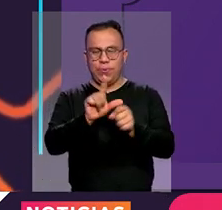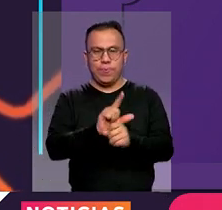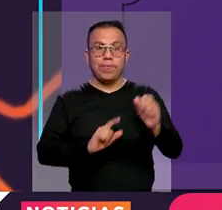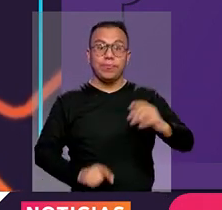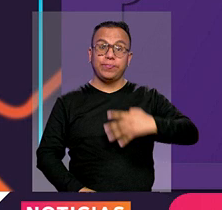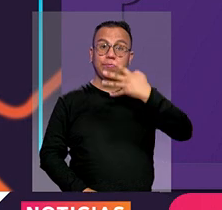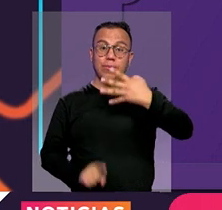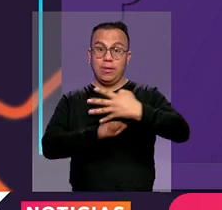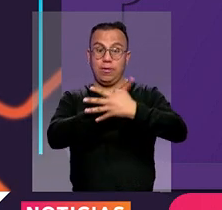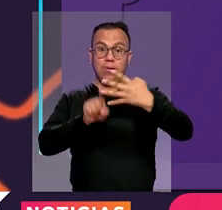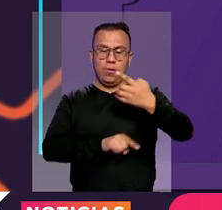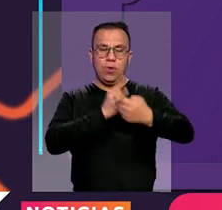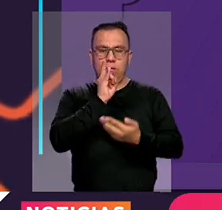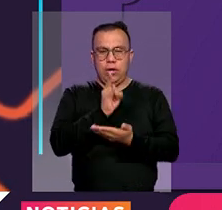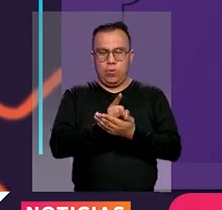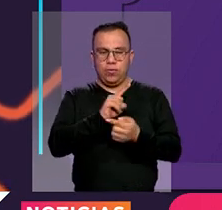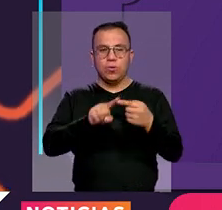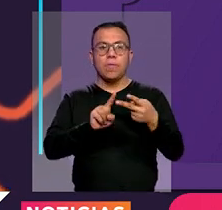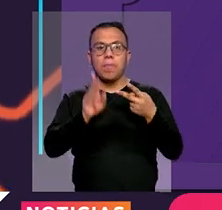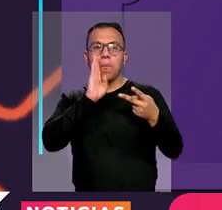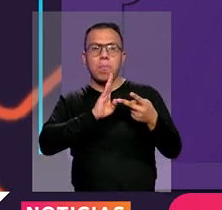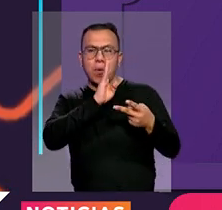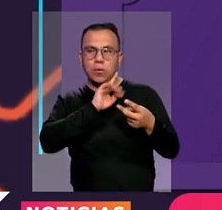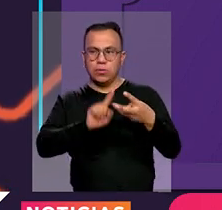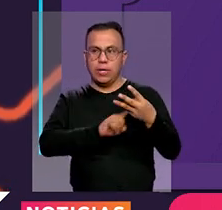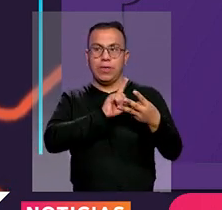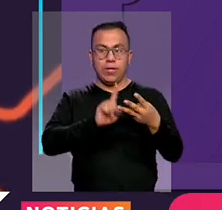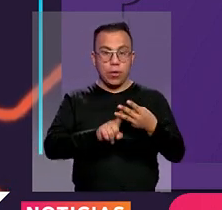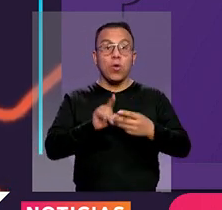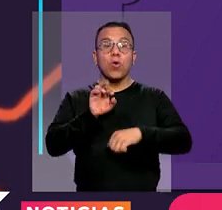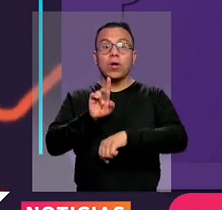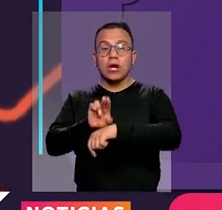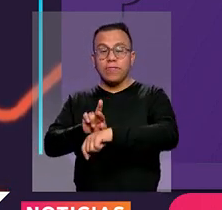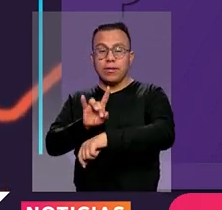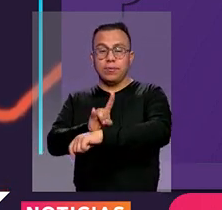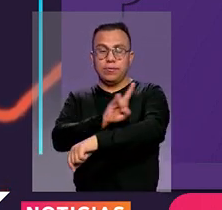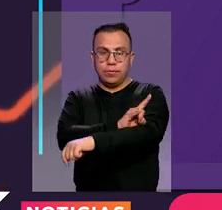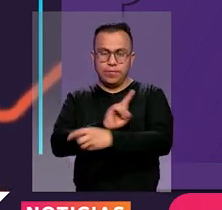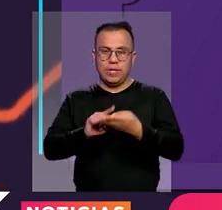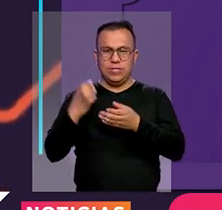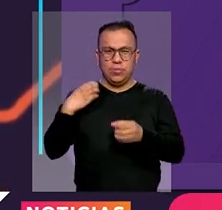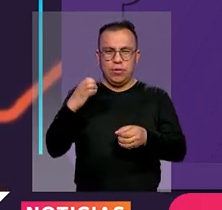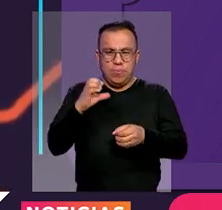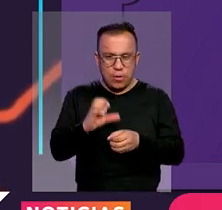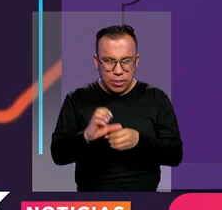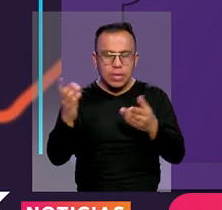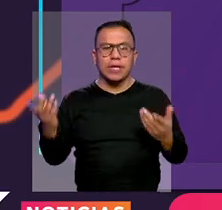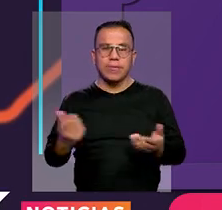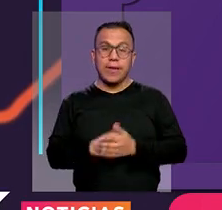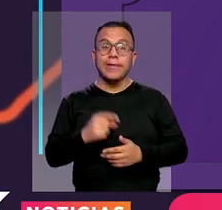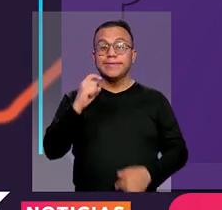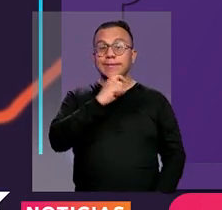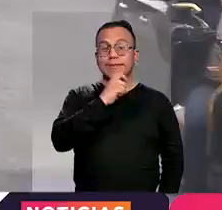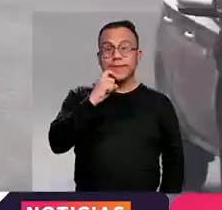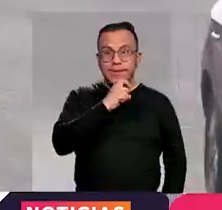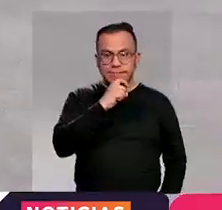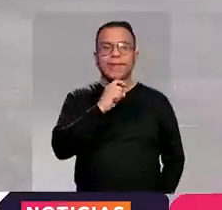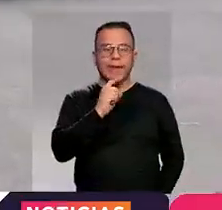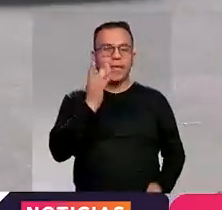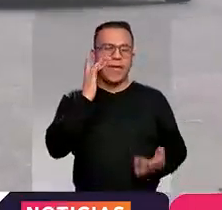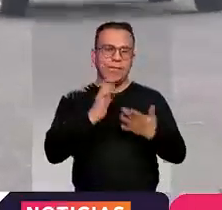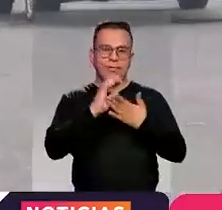Cuatro en Usme, tres en Bosa, dos en Rafael Uribe Uribe, dos en Ciudad Bolívar, Santa Fe y Usaquén presentan una